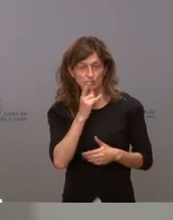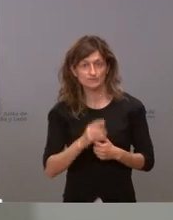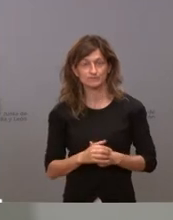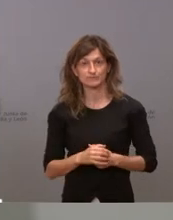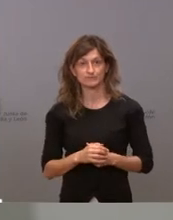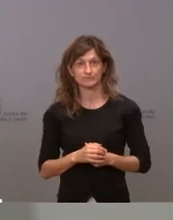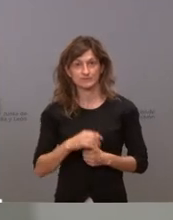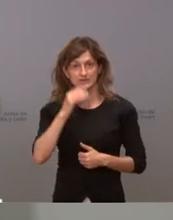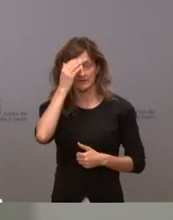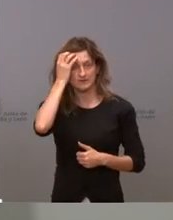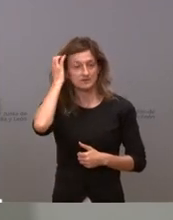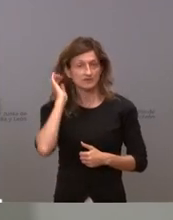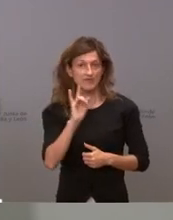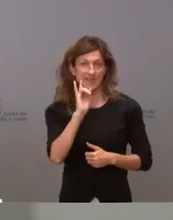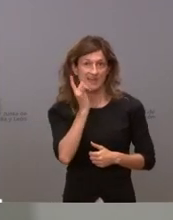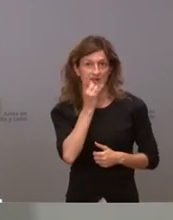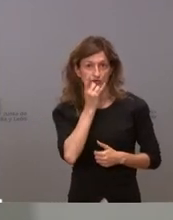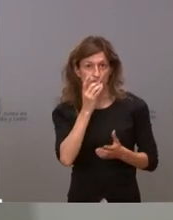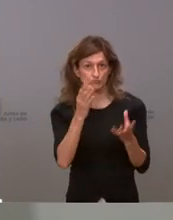yo creo que hemos cometido muchos errores